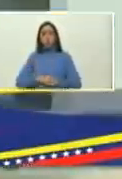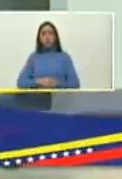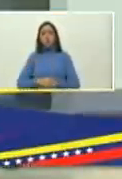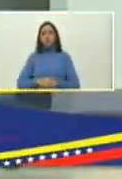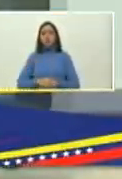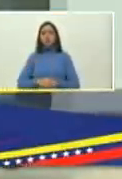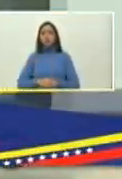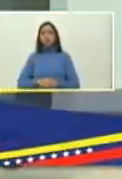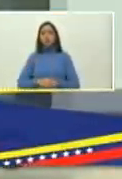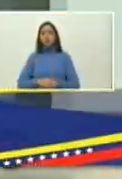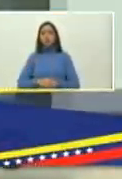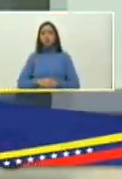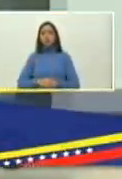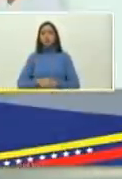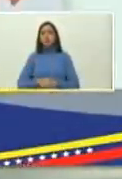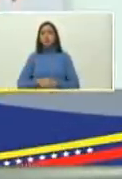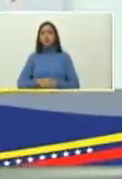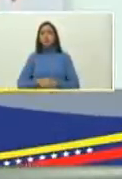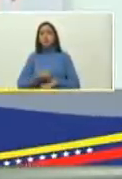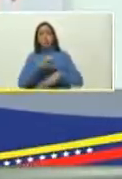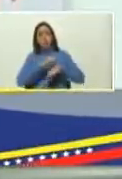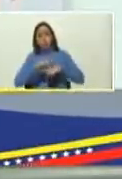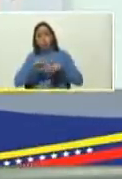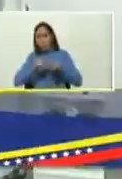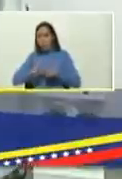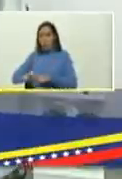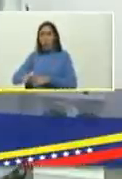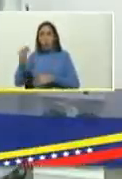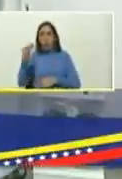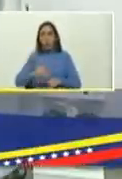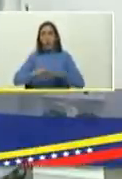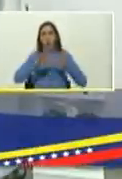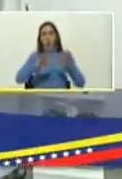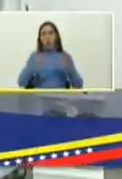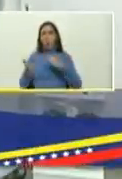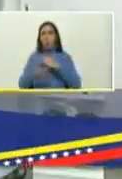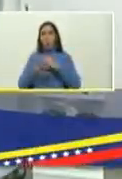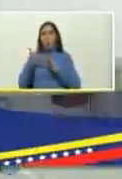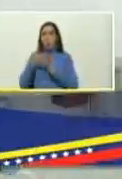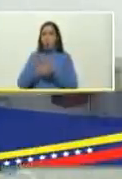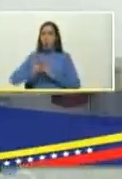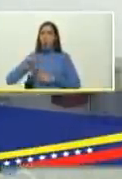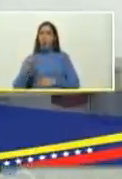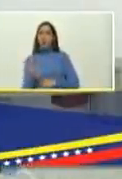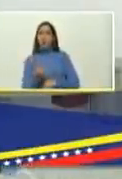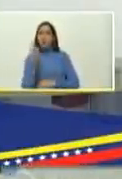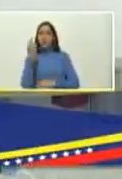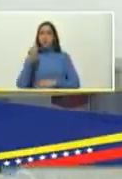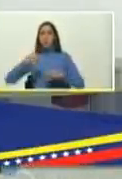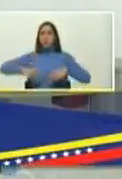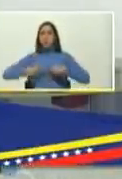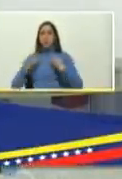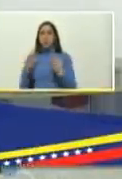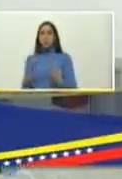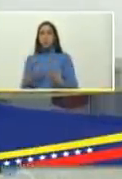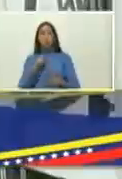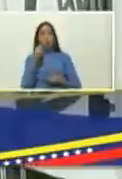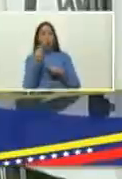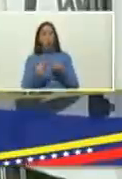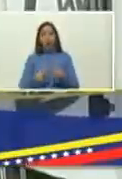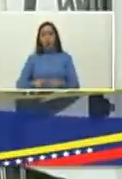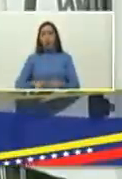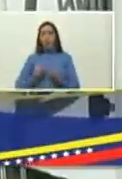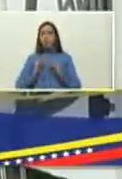nueve quirófanos de punta con tecnología de primera lo cual hace que podamos dar